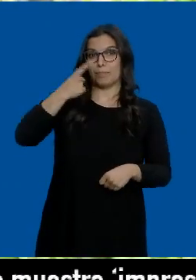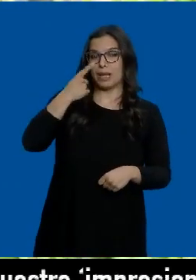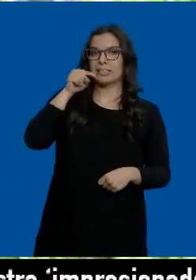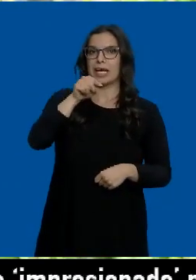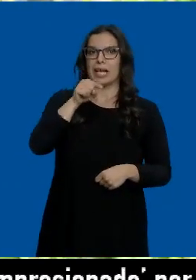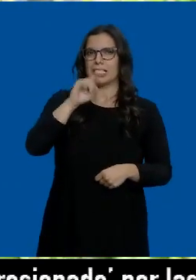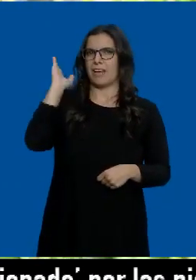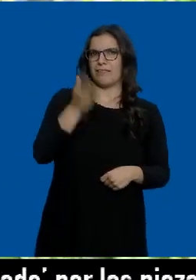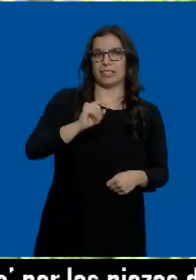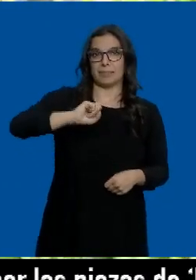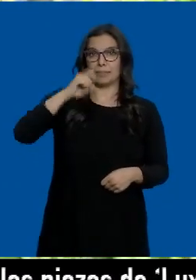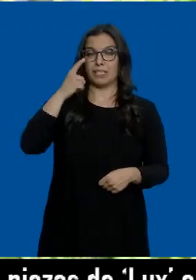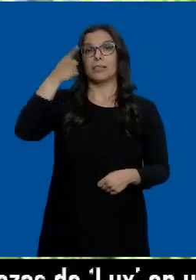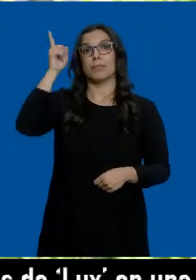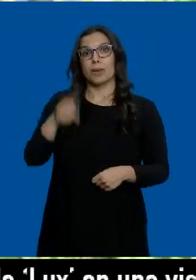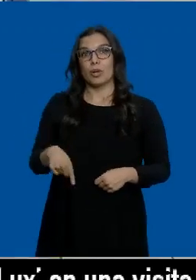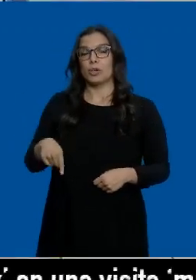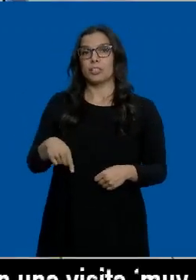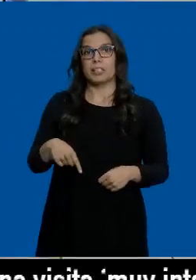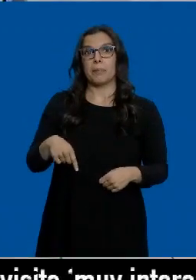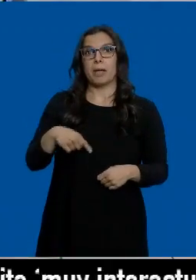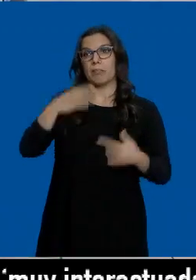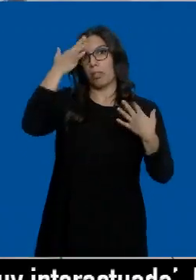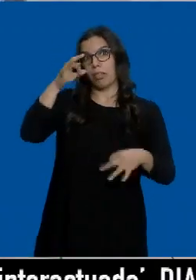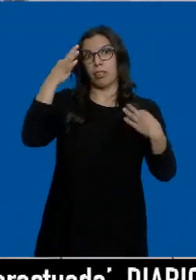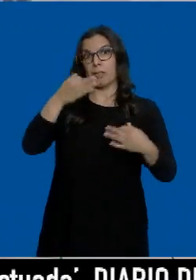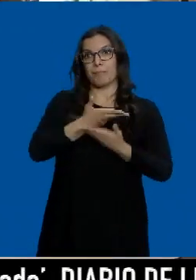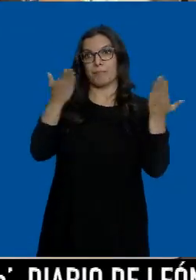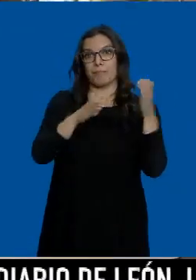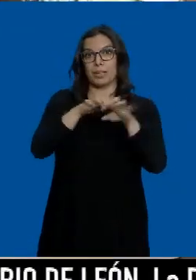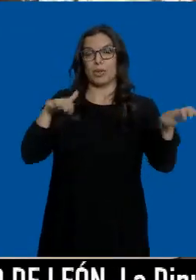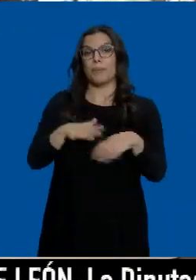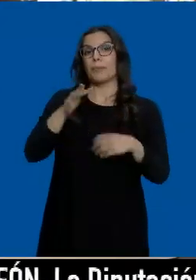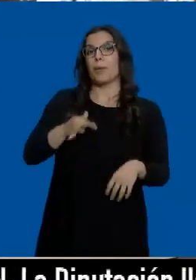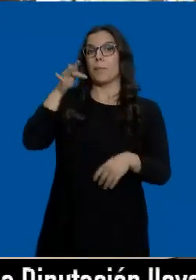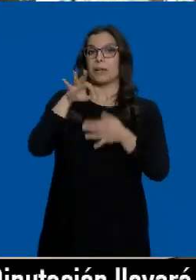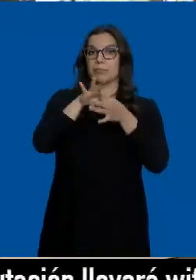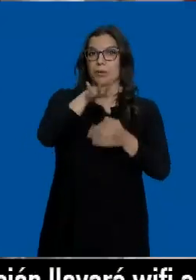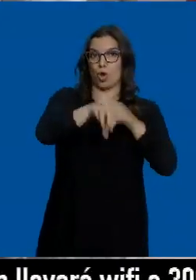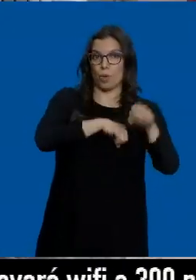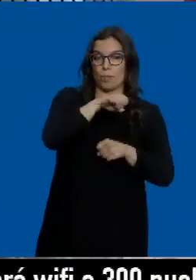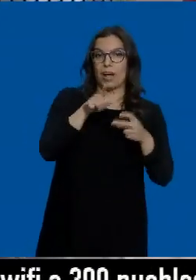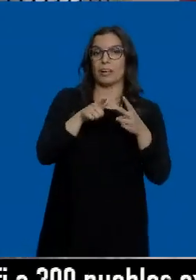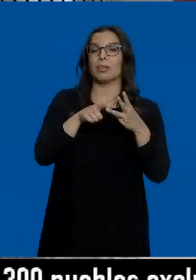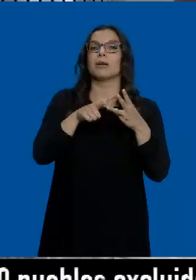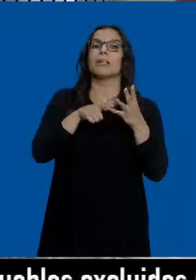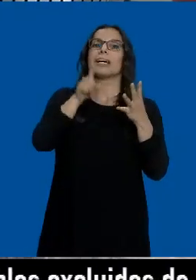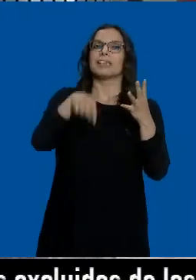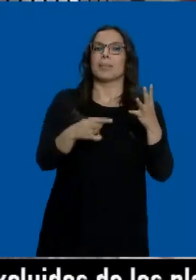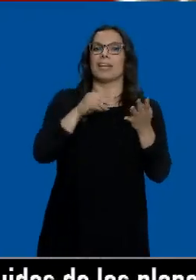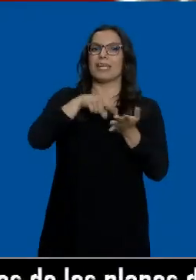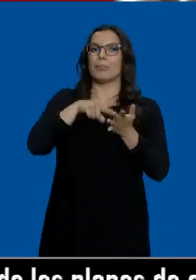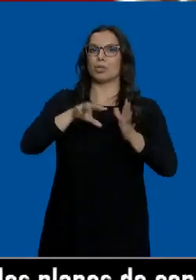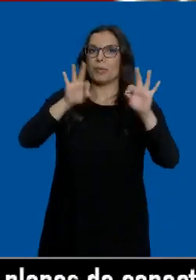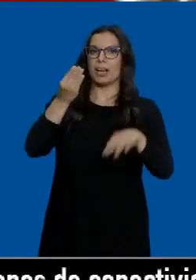que más impacto tiene, pero el más silencioso para todos. A esto hay que sumar los asociados al consumo y la aparición de nuevos impuestos